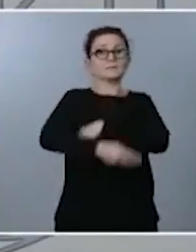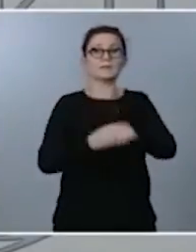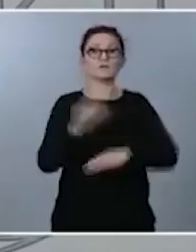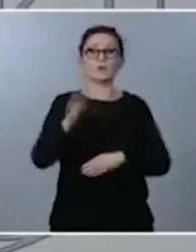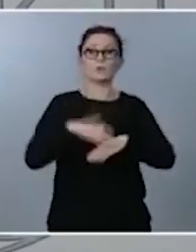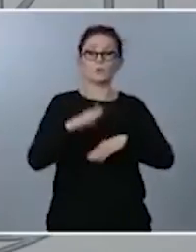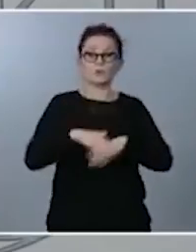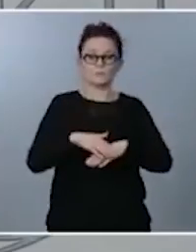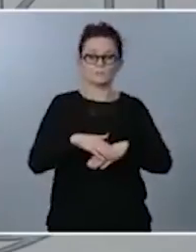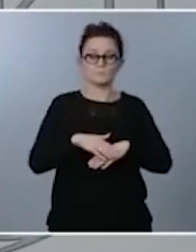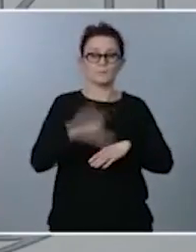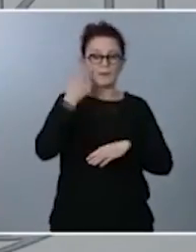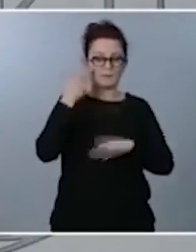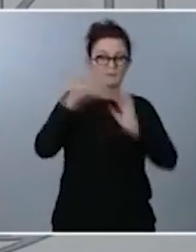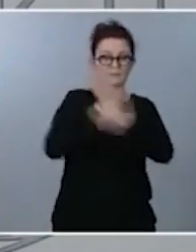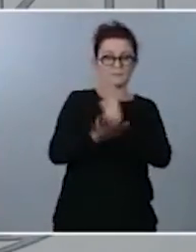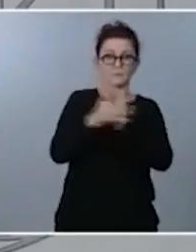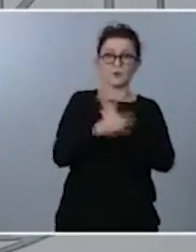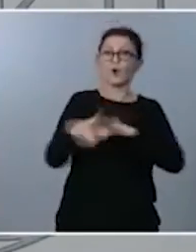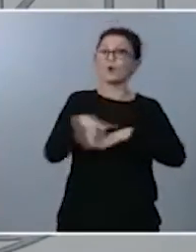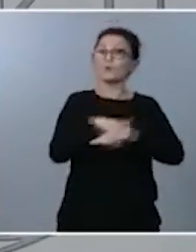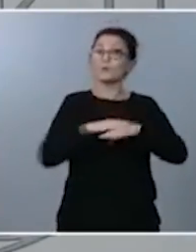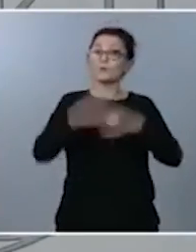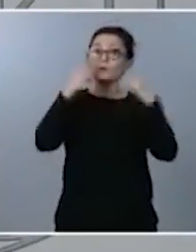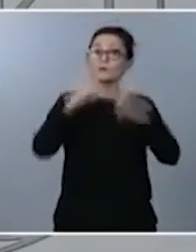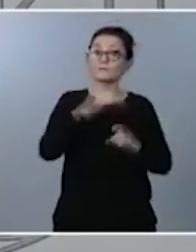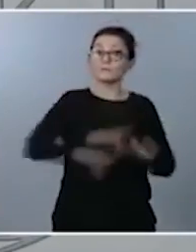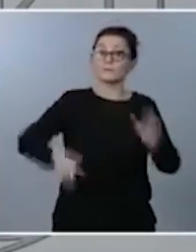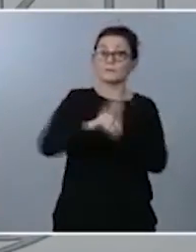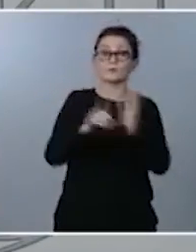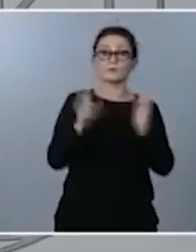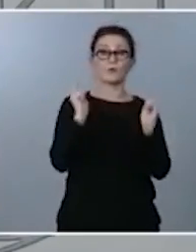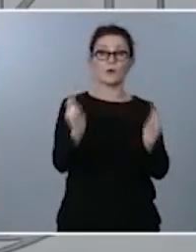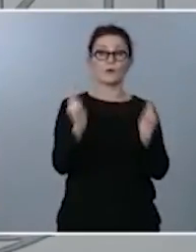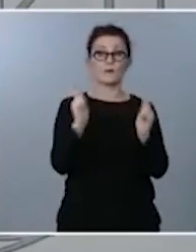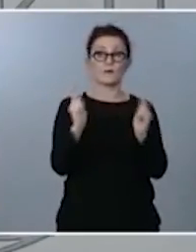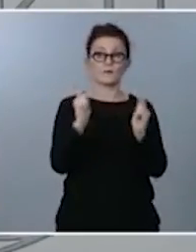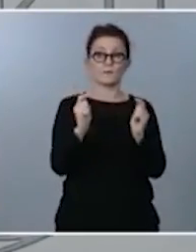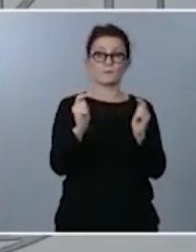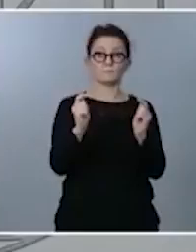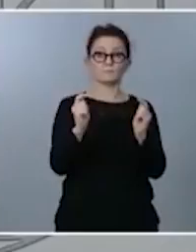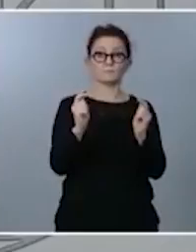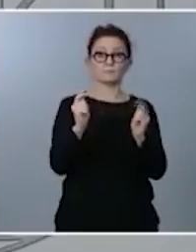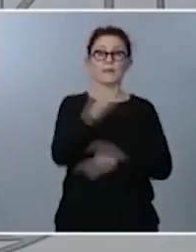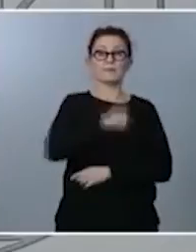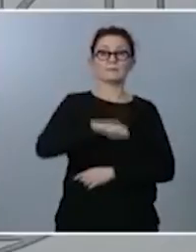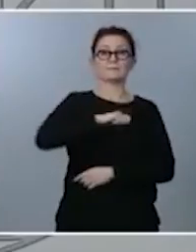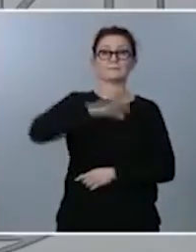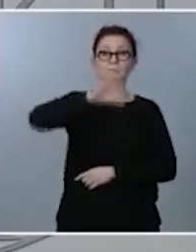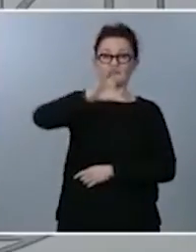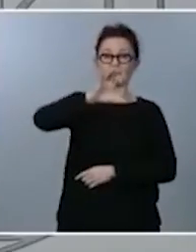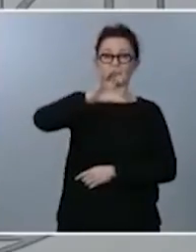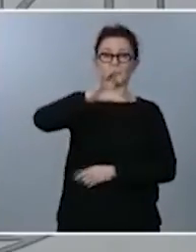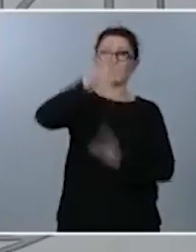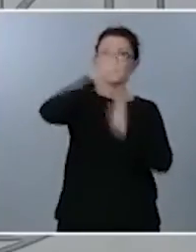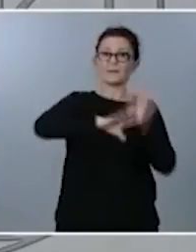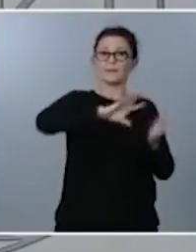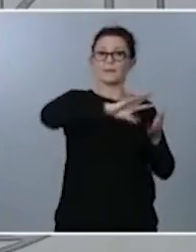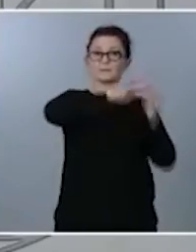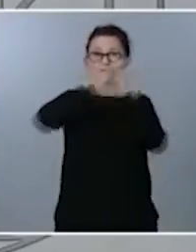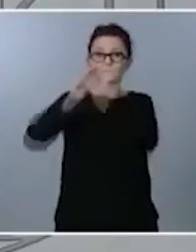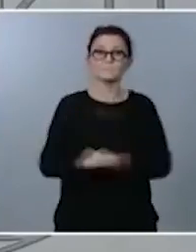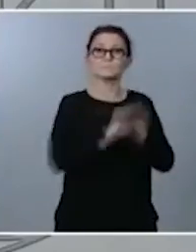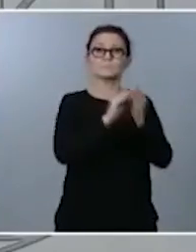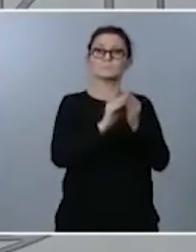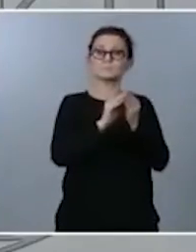cuando necesitó un decreto de alarma que por igual en todo el país adoptara medidas lo hizo el gobierno de España